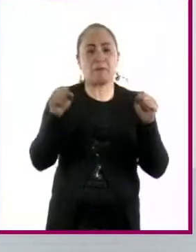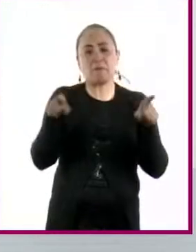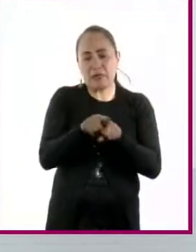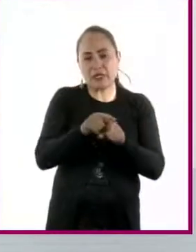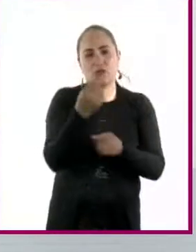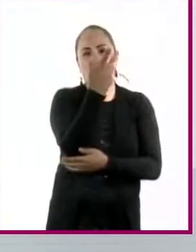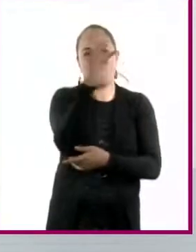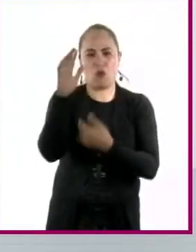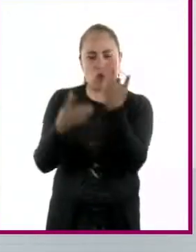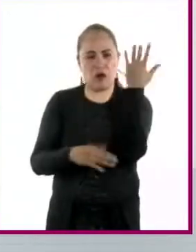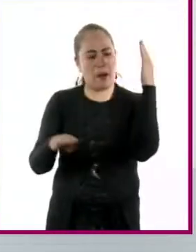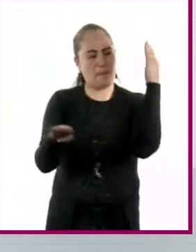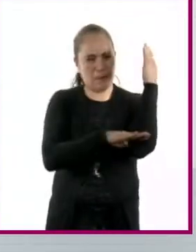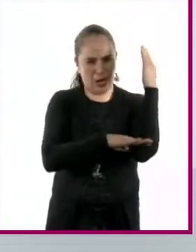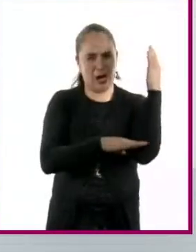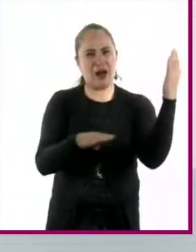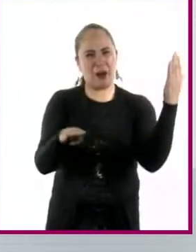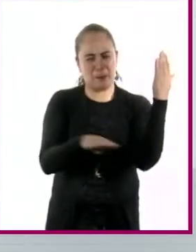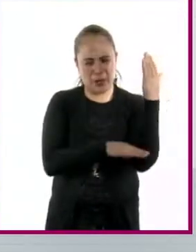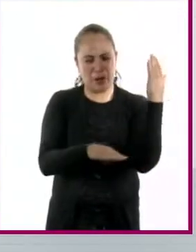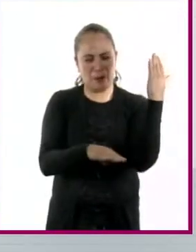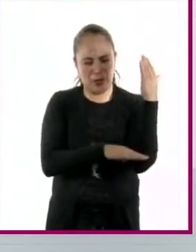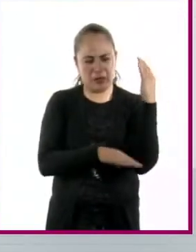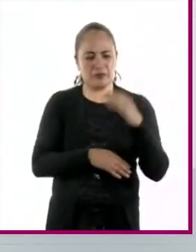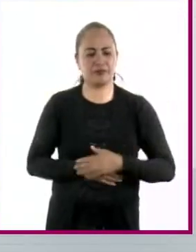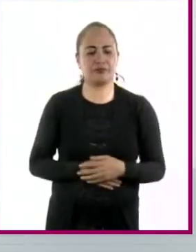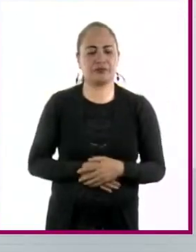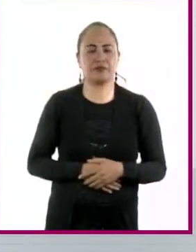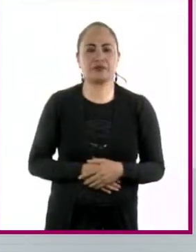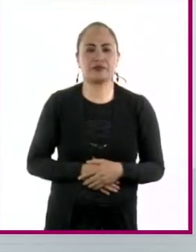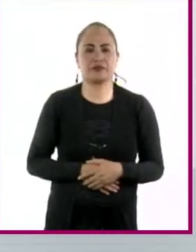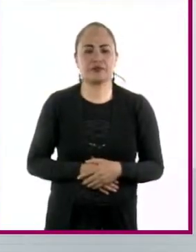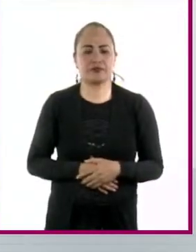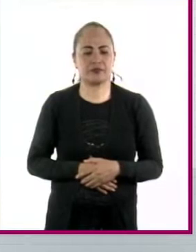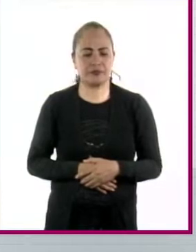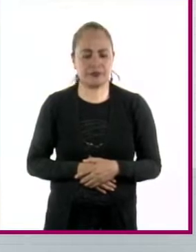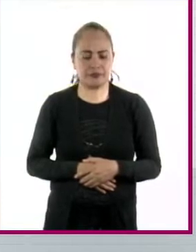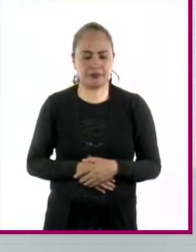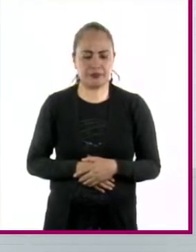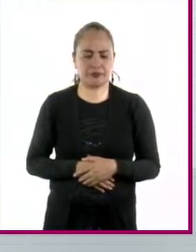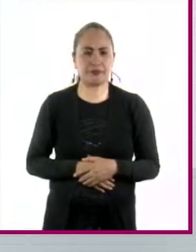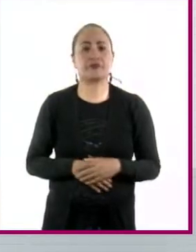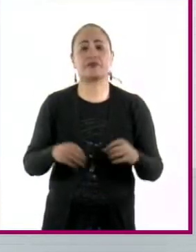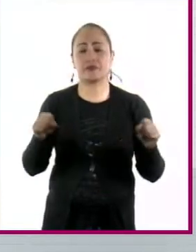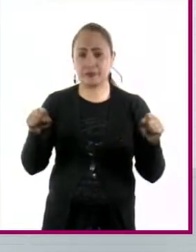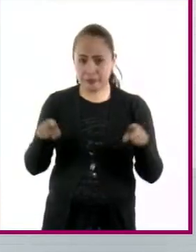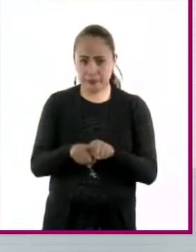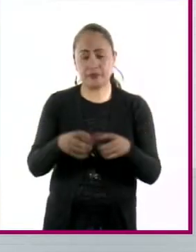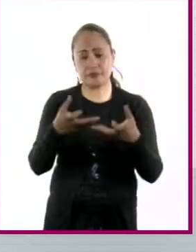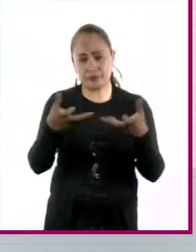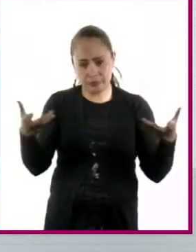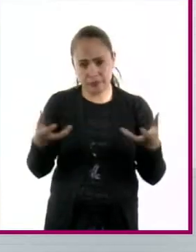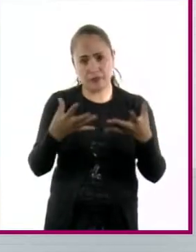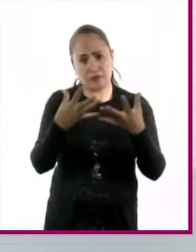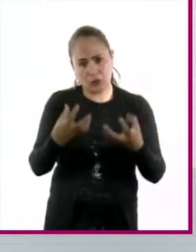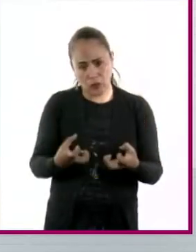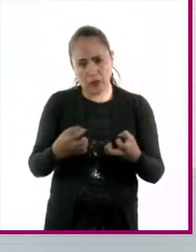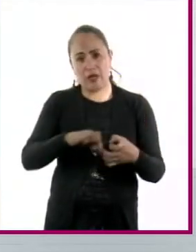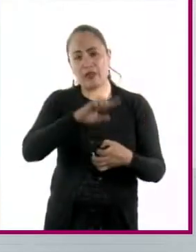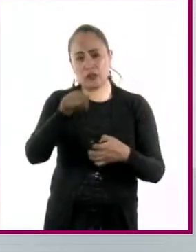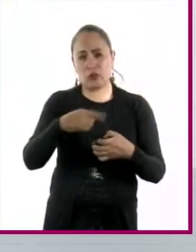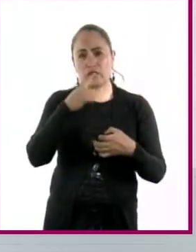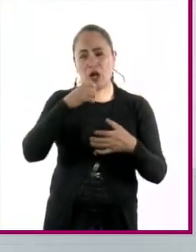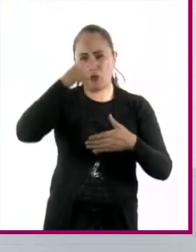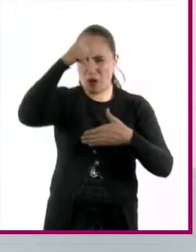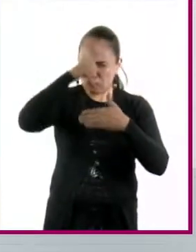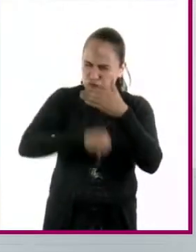lo que es el lava de la cochinada que está en la basura, van a dar también al suelo y luego al manto freático, es decir, el